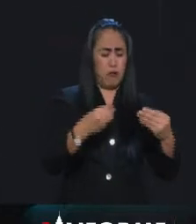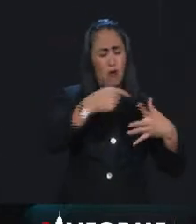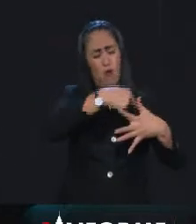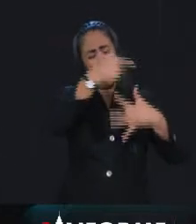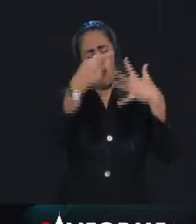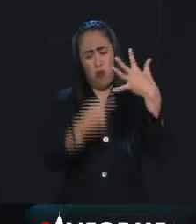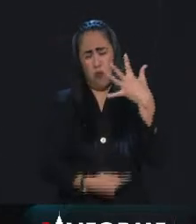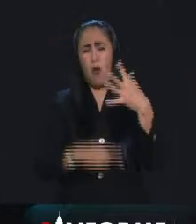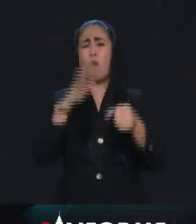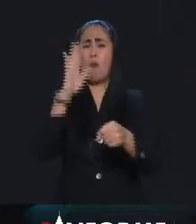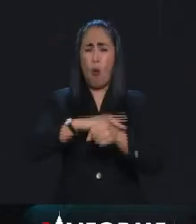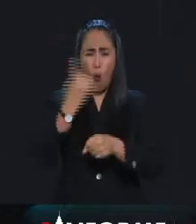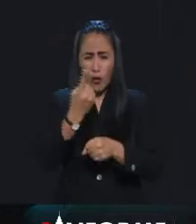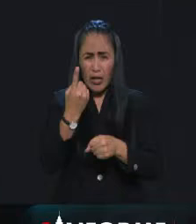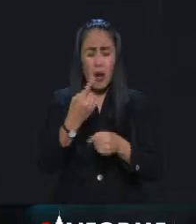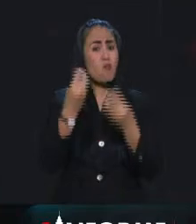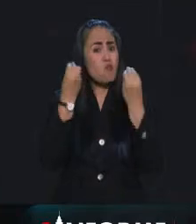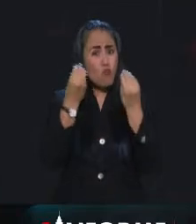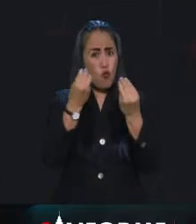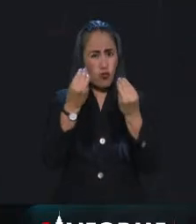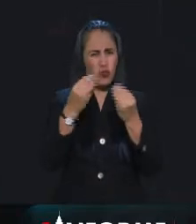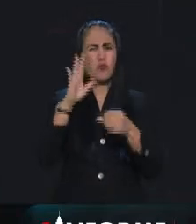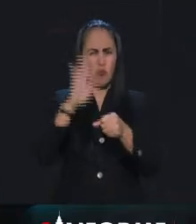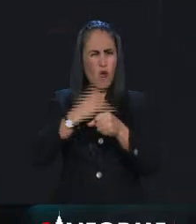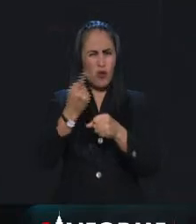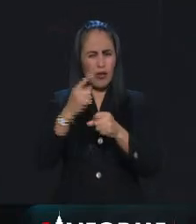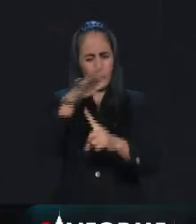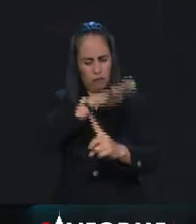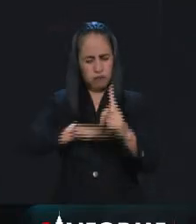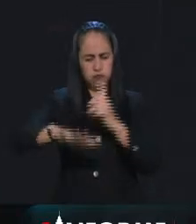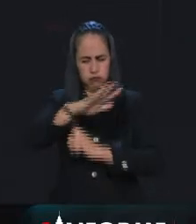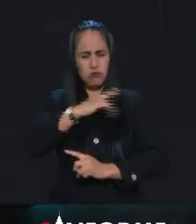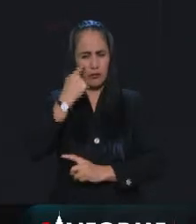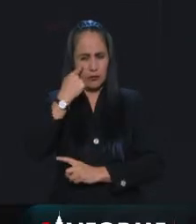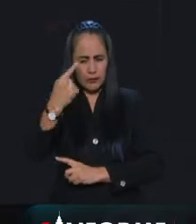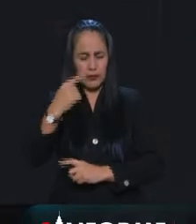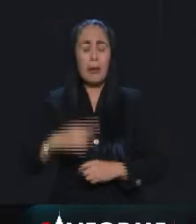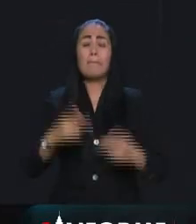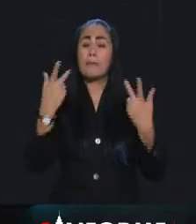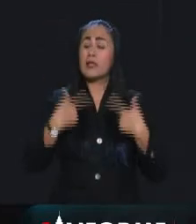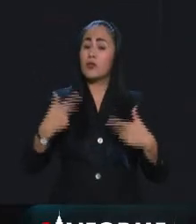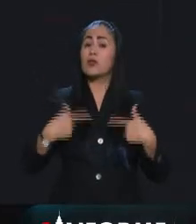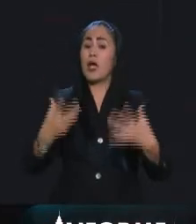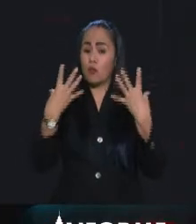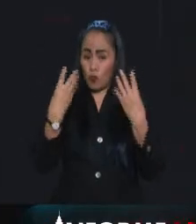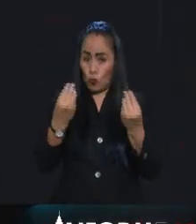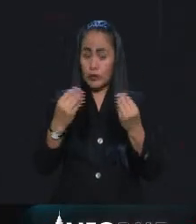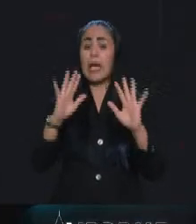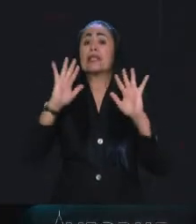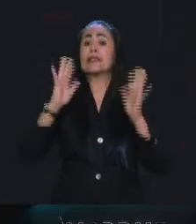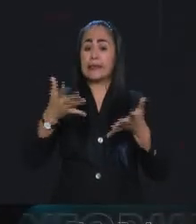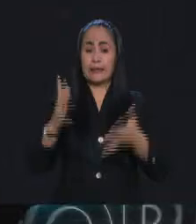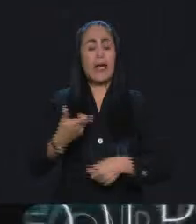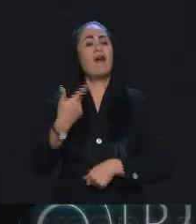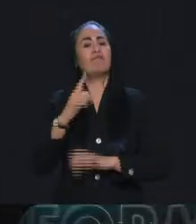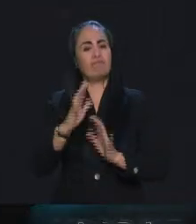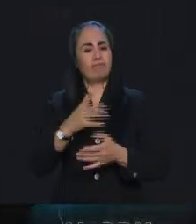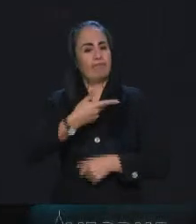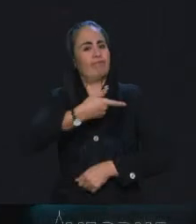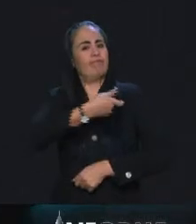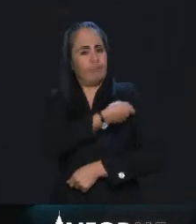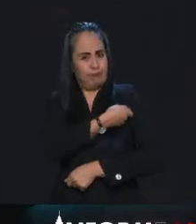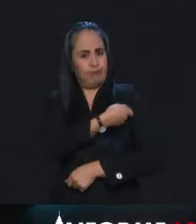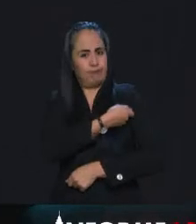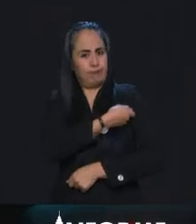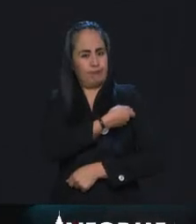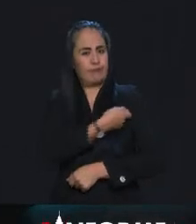Es un escenario múltiple. Y les voy a platicar por qué digo esto. Hay muchas personas que ya tenemos inmunidad híbrida, que ya